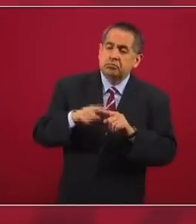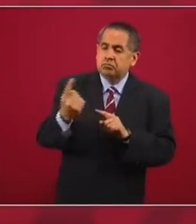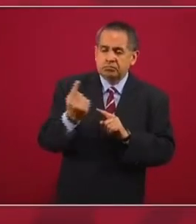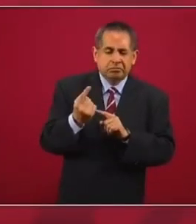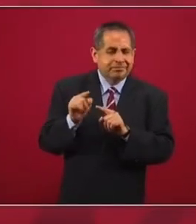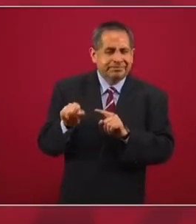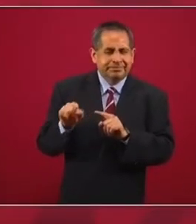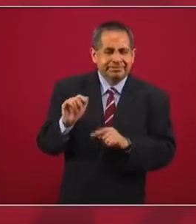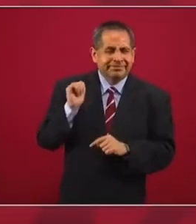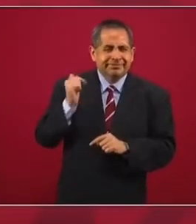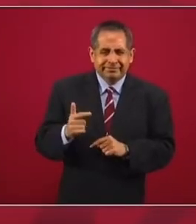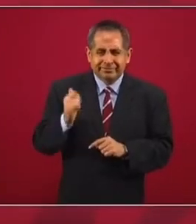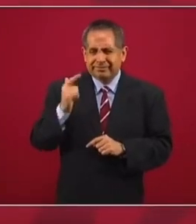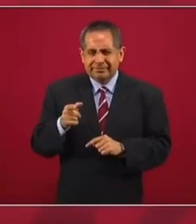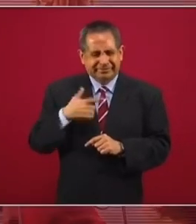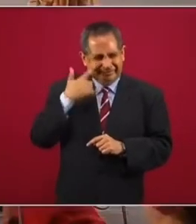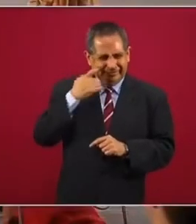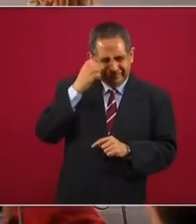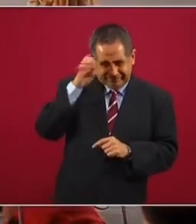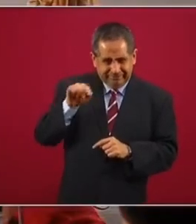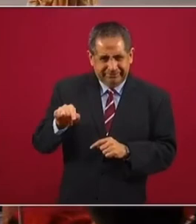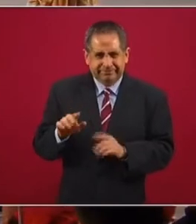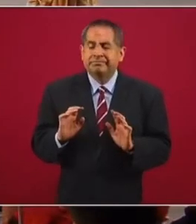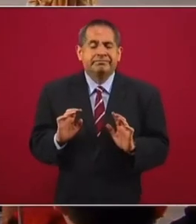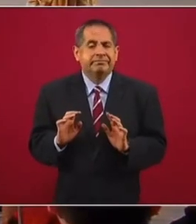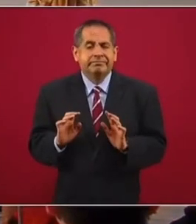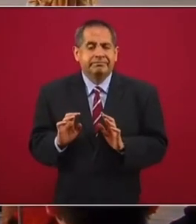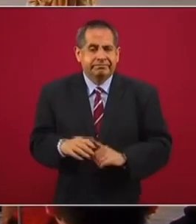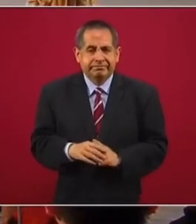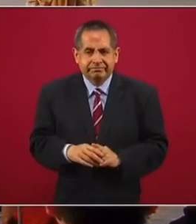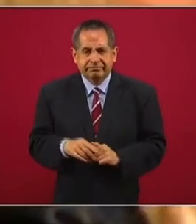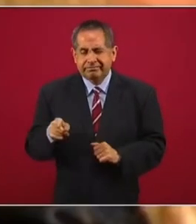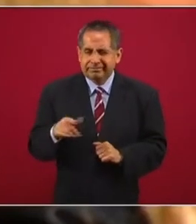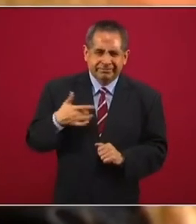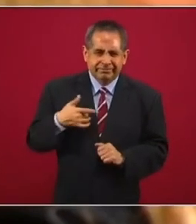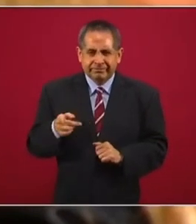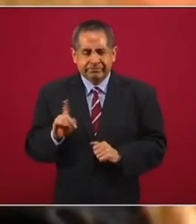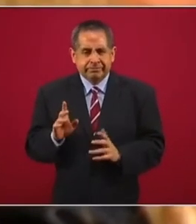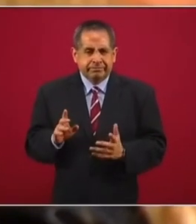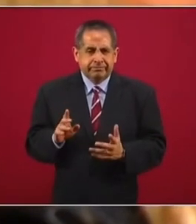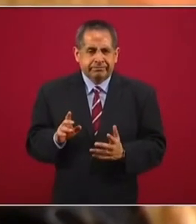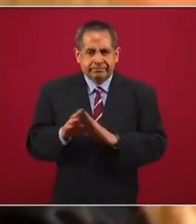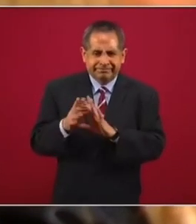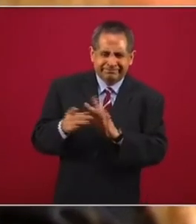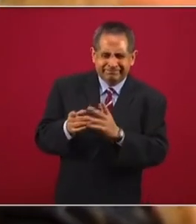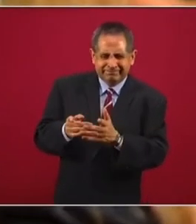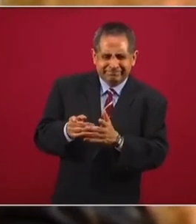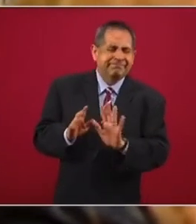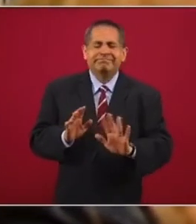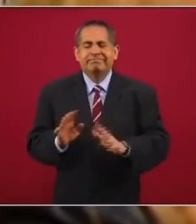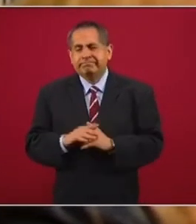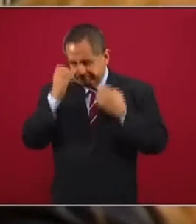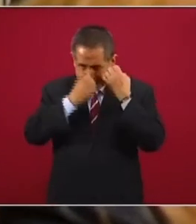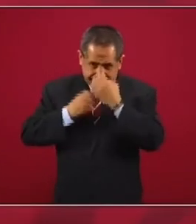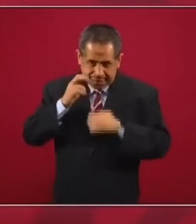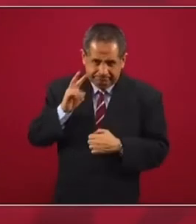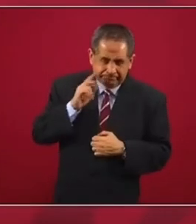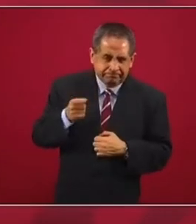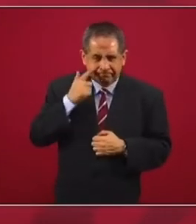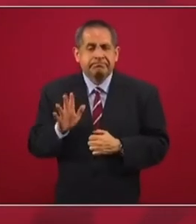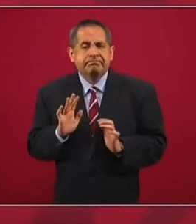hay algo extraño que no se puede explicar, pues se revisa